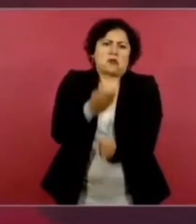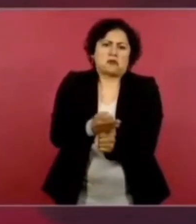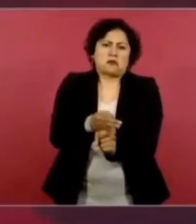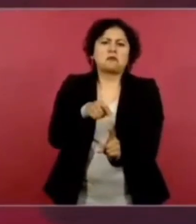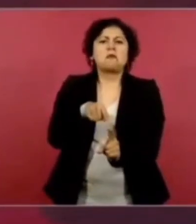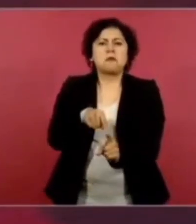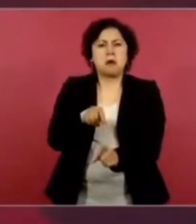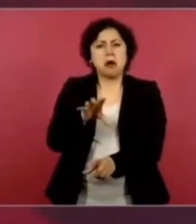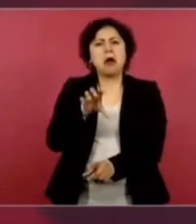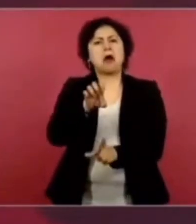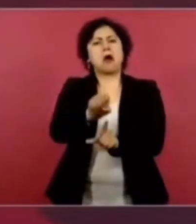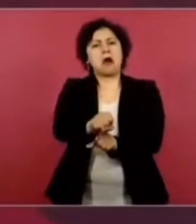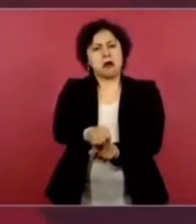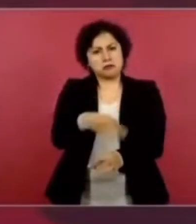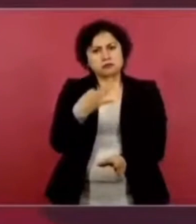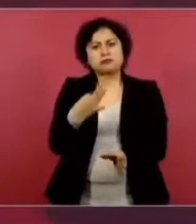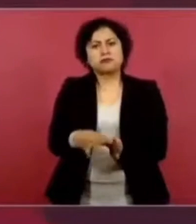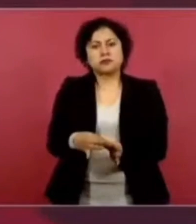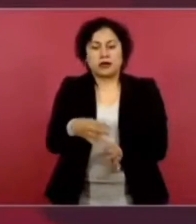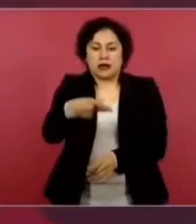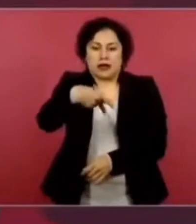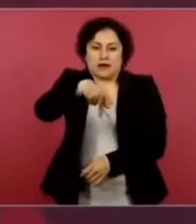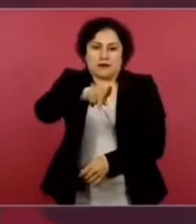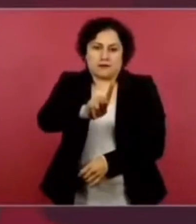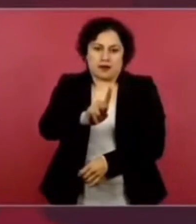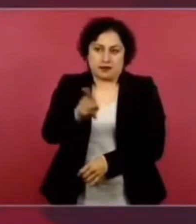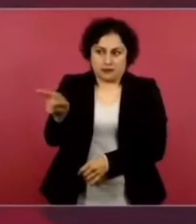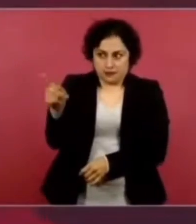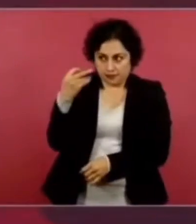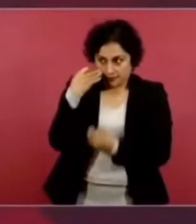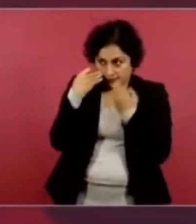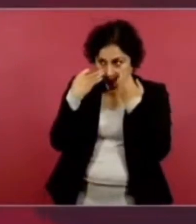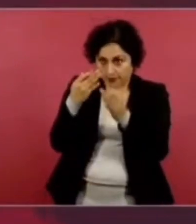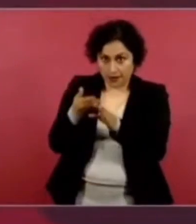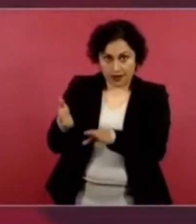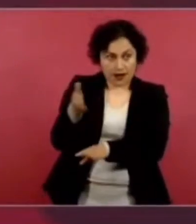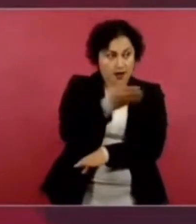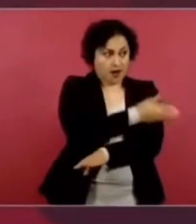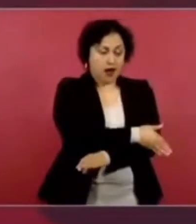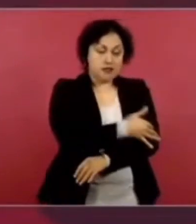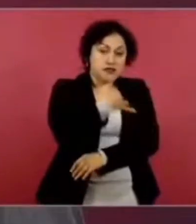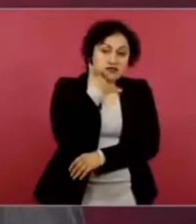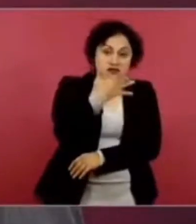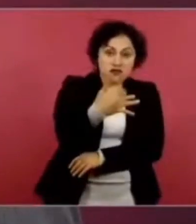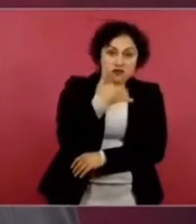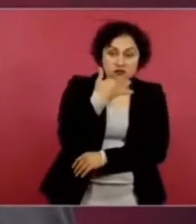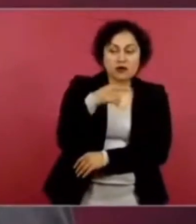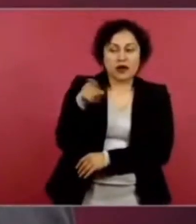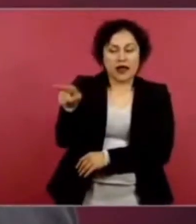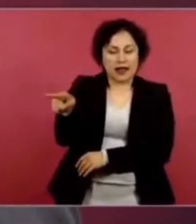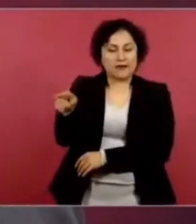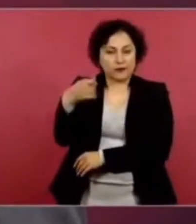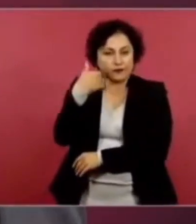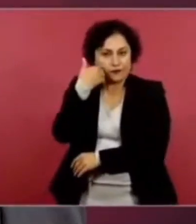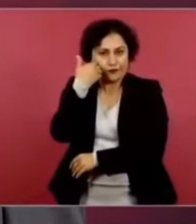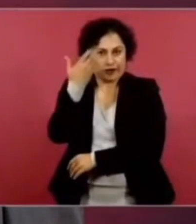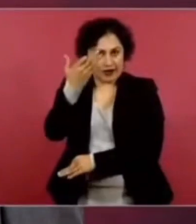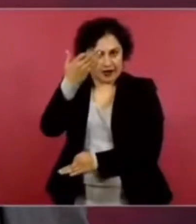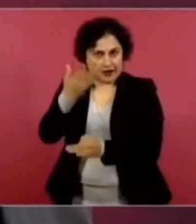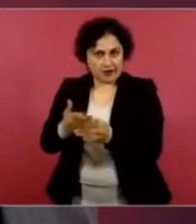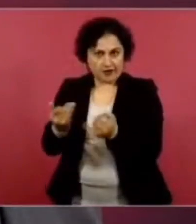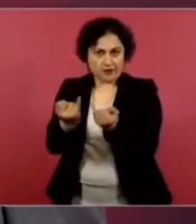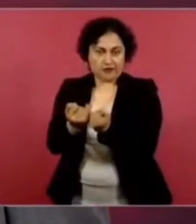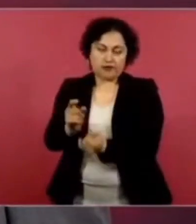Cuando hay corrupción como antes, que es lo que quisieran a veces,